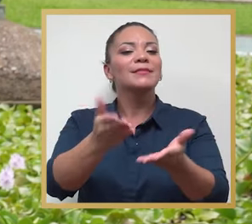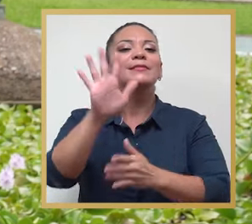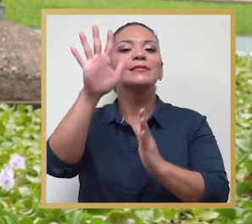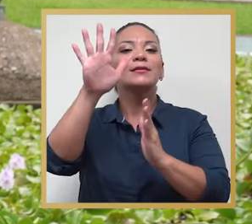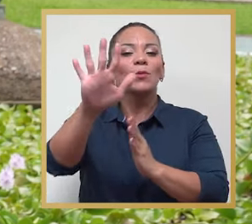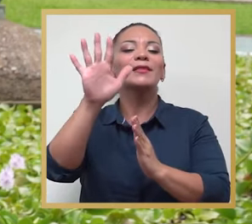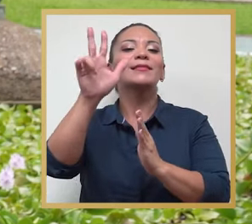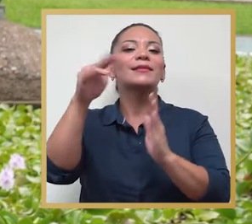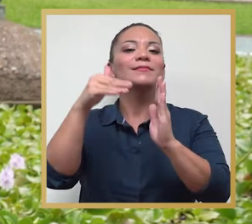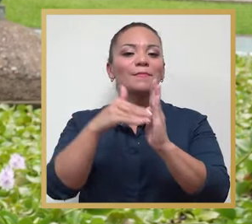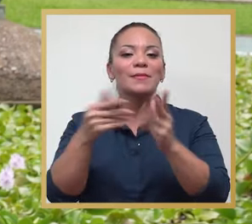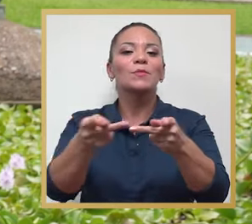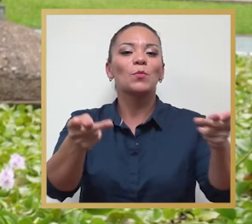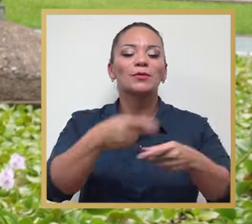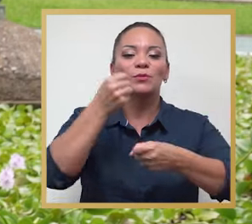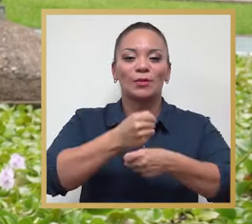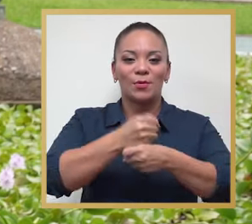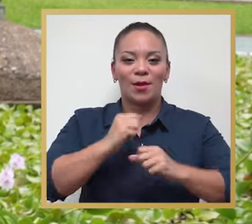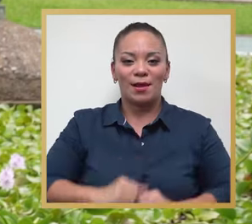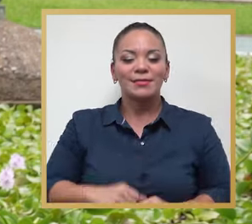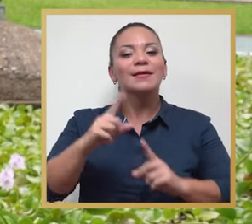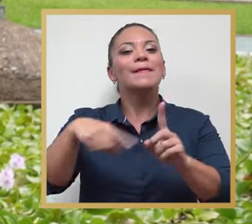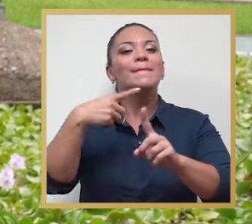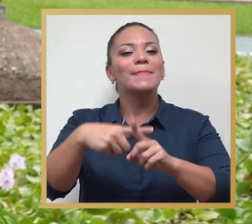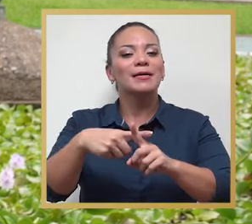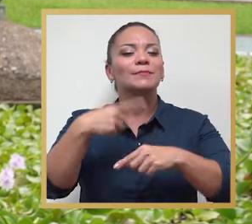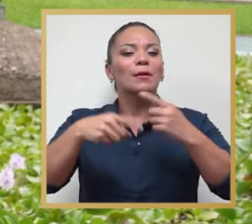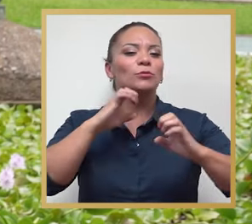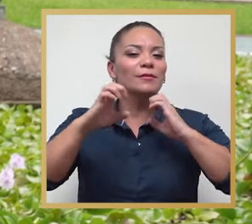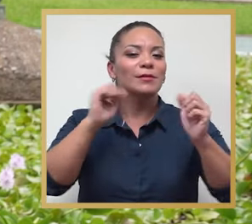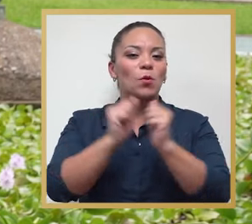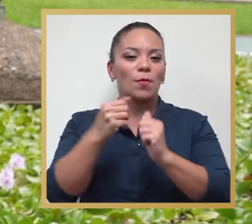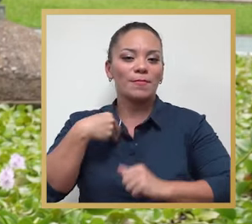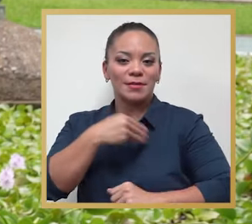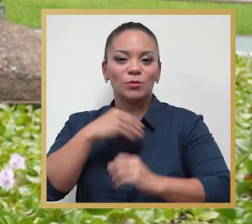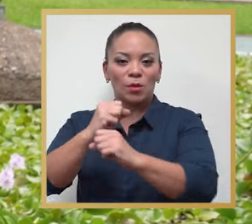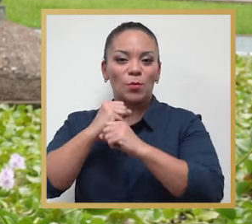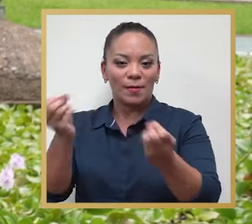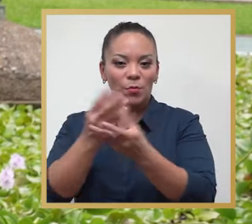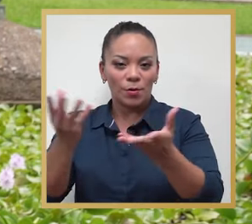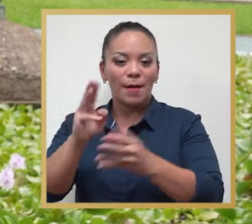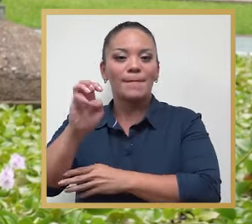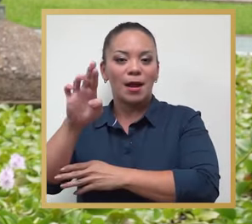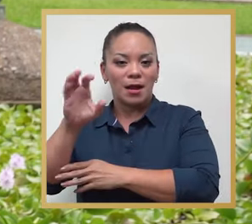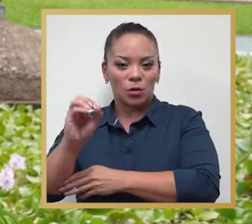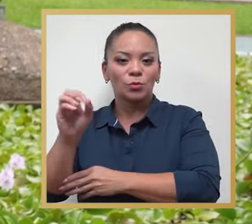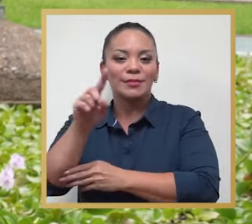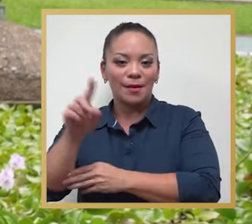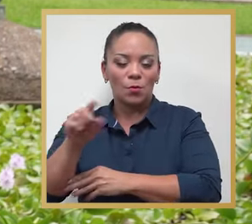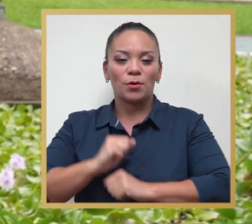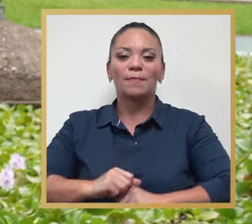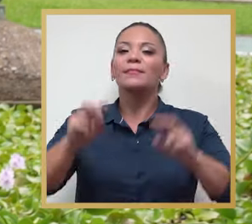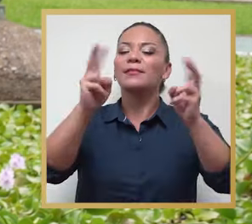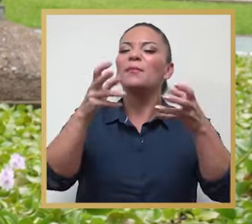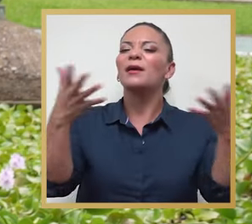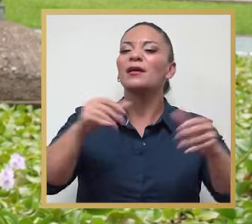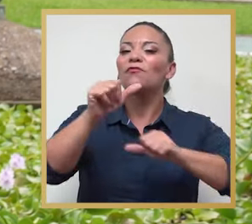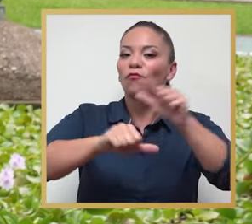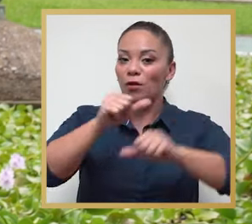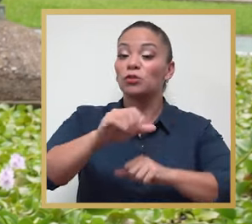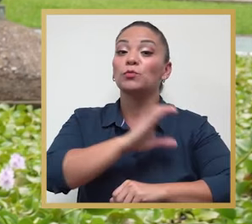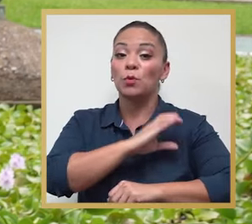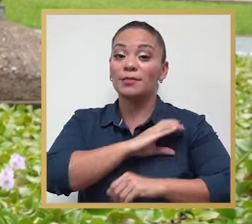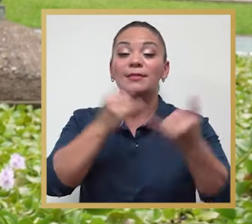disposición 53 mil cupos laborales. Además tendremos una entrevista con el Ministro de Seguridad Pública Mario Zamora sobre los